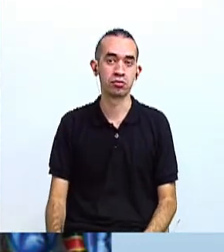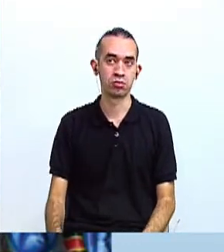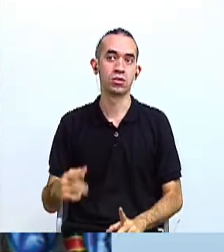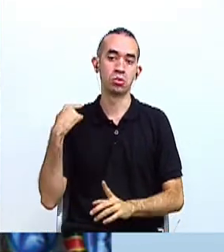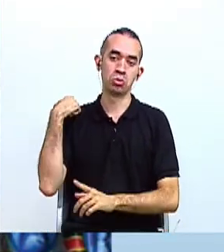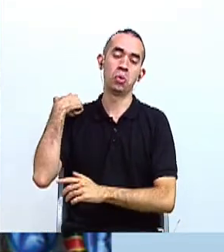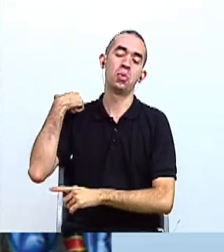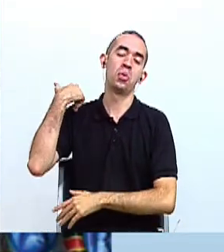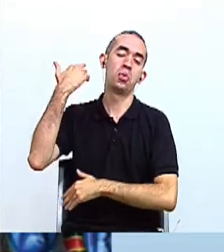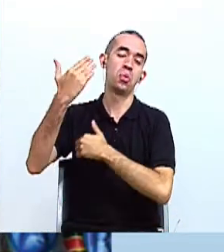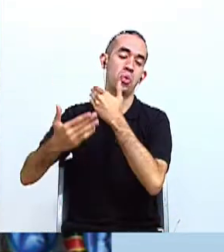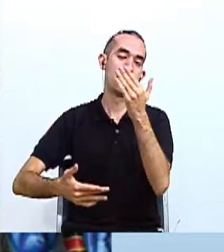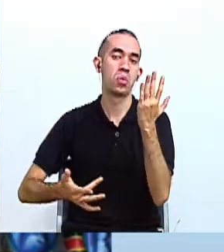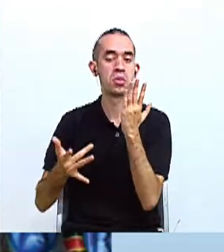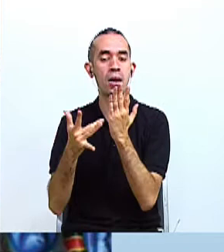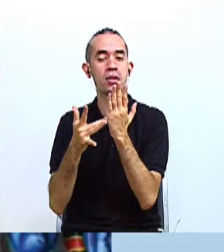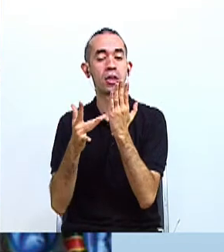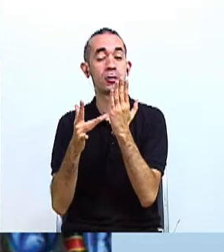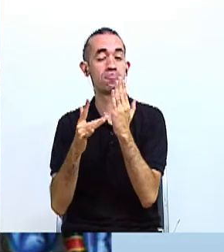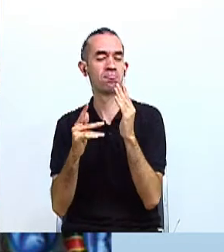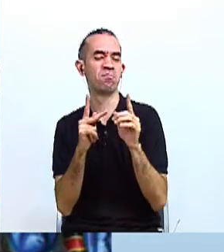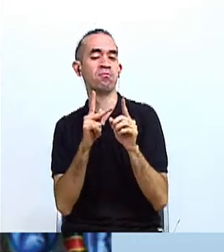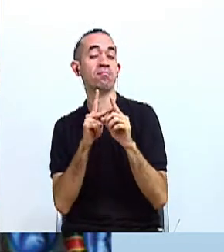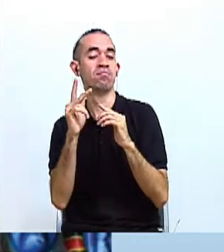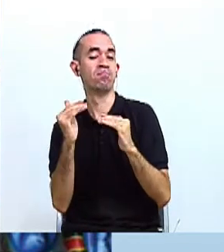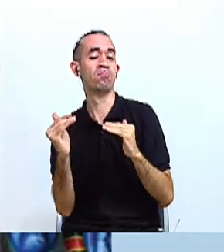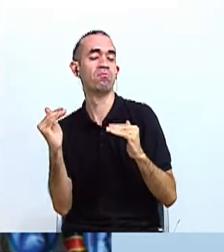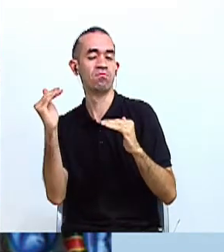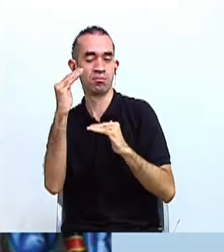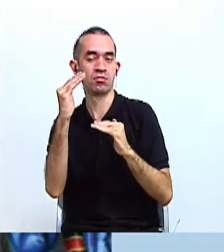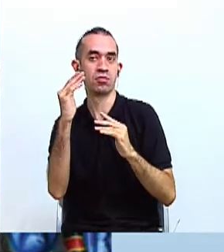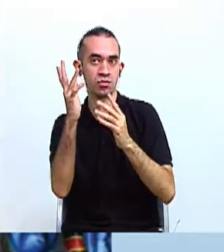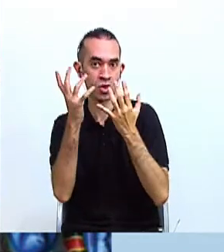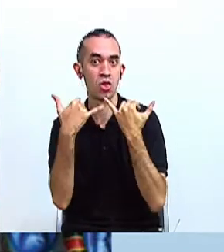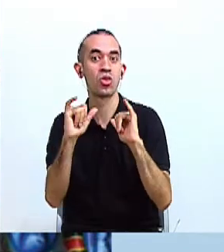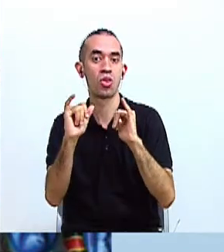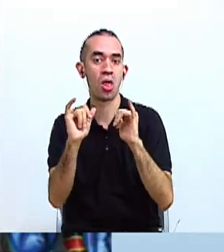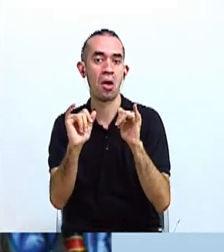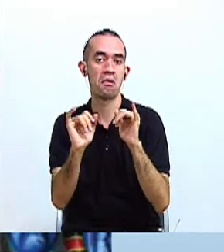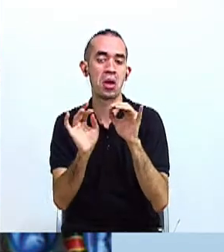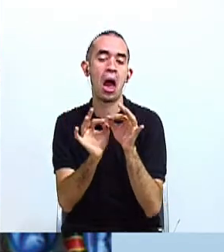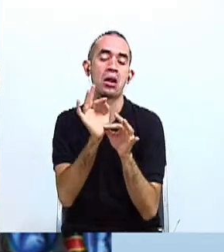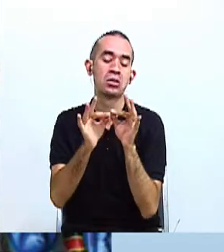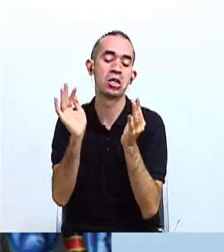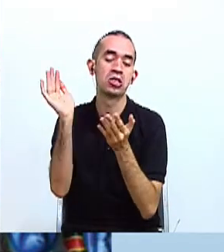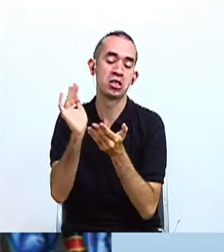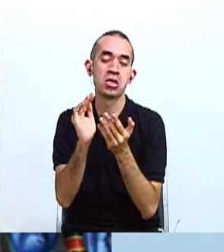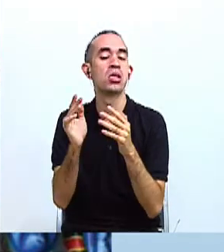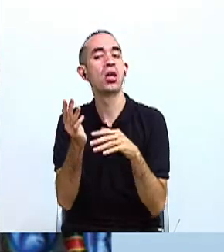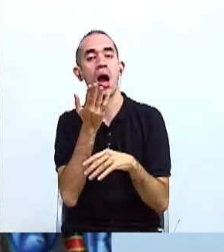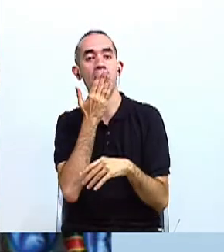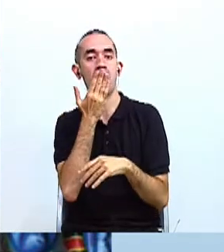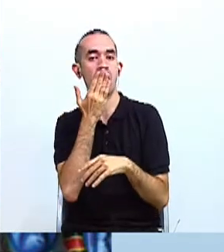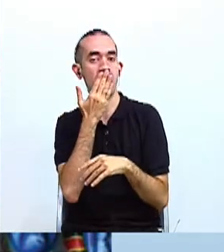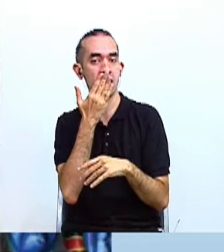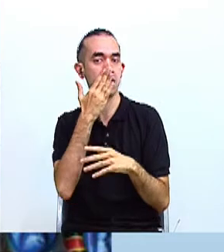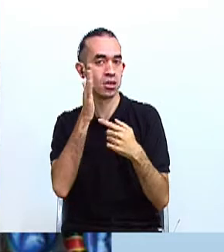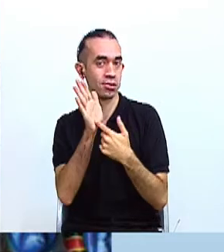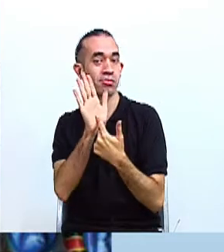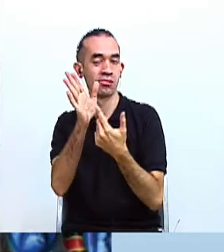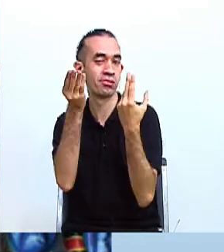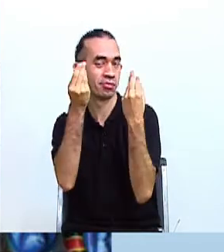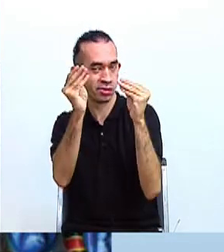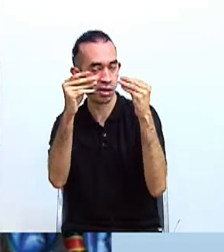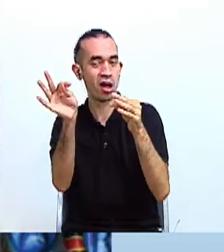los años, estas técnicas se han perfeccionado, y hoy siguen siendo parte de la artesanía que nuestros aborígenes le ofrecen a los